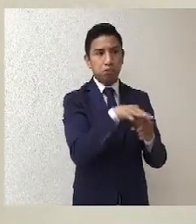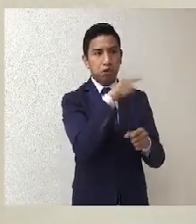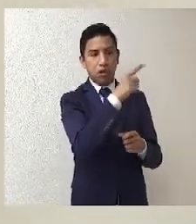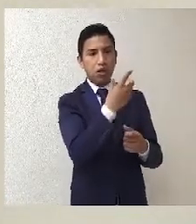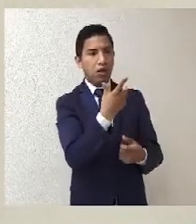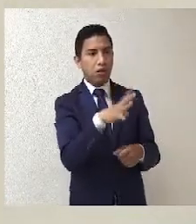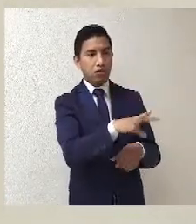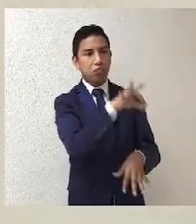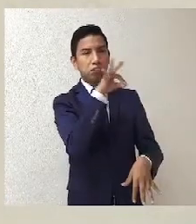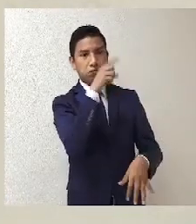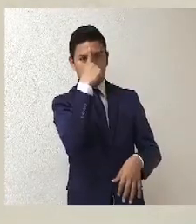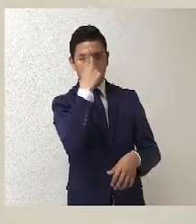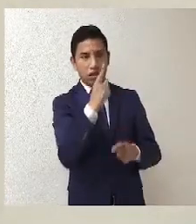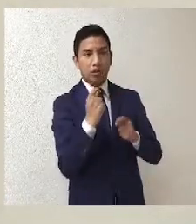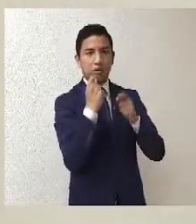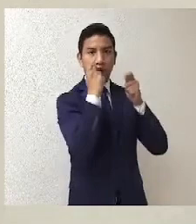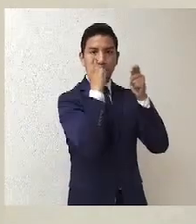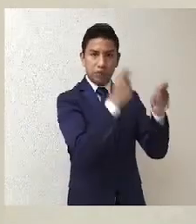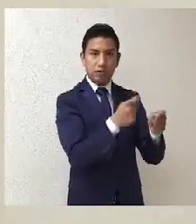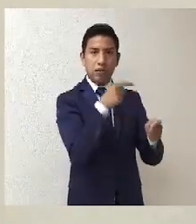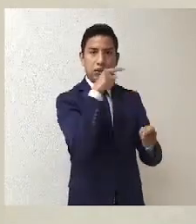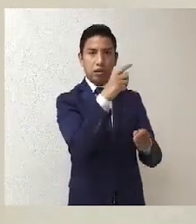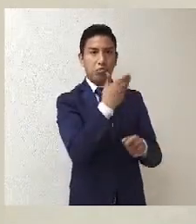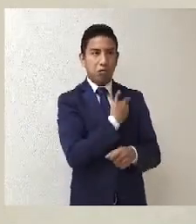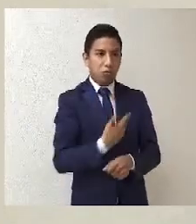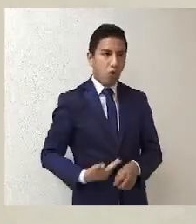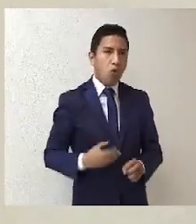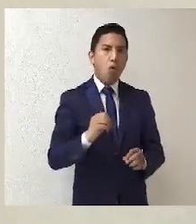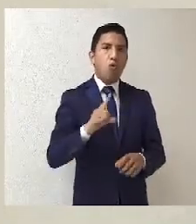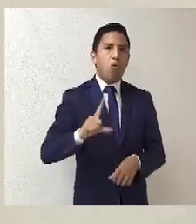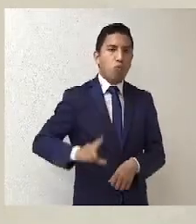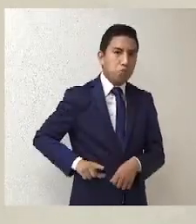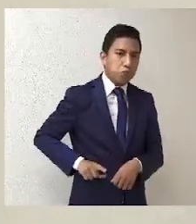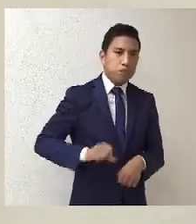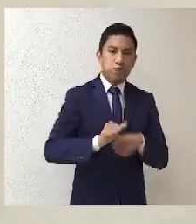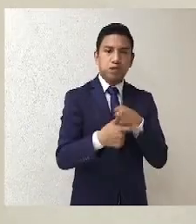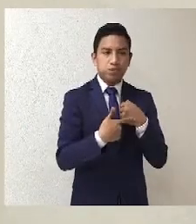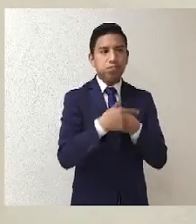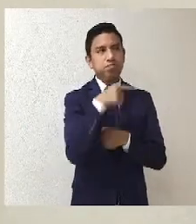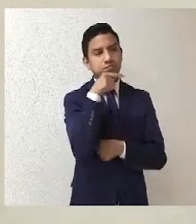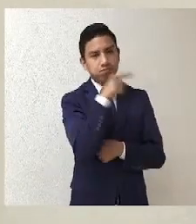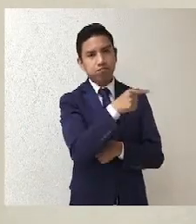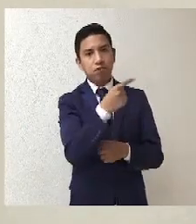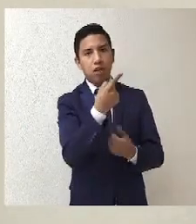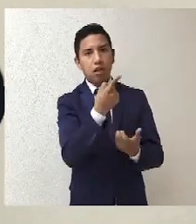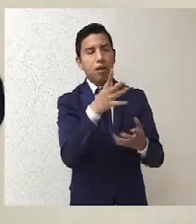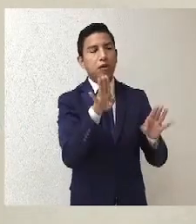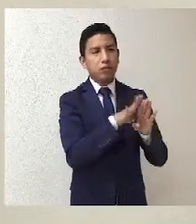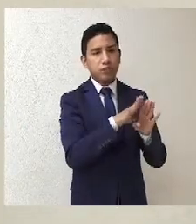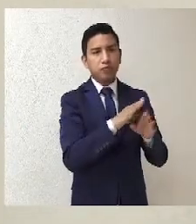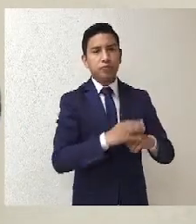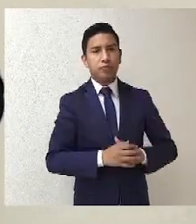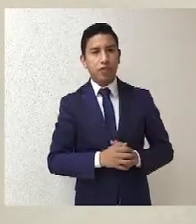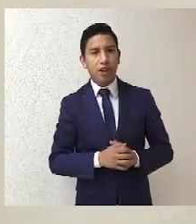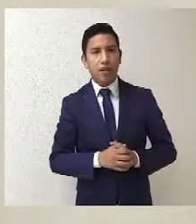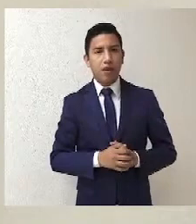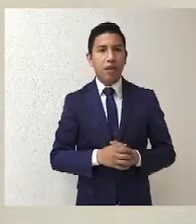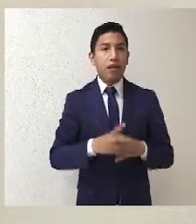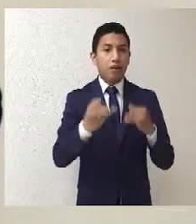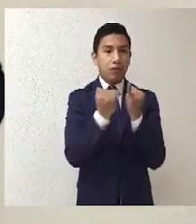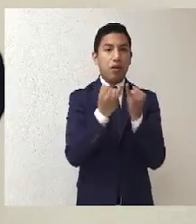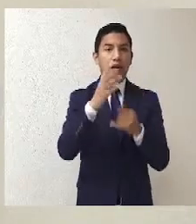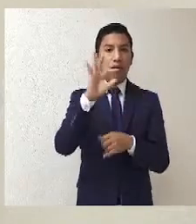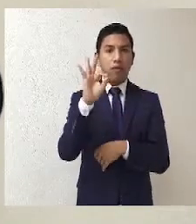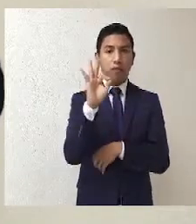y todas las interpretaciones que dado la Sala Superior a estos derechos. Entonces, también funciona como… a nivel